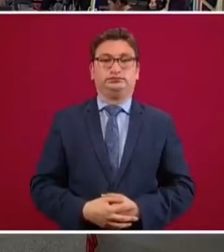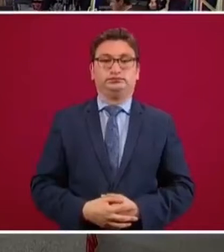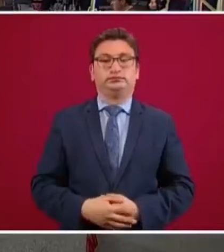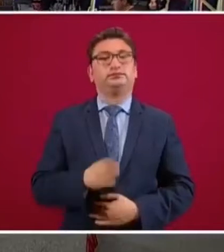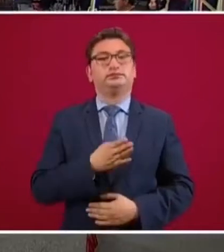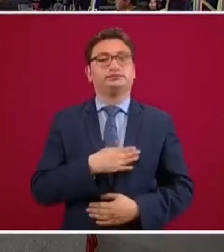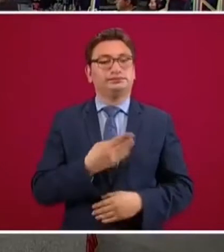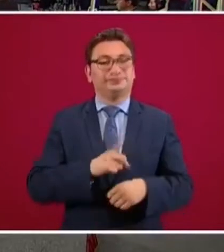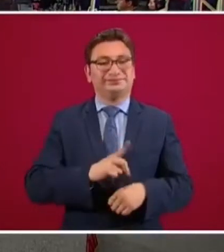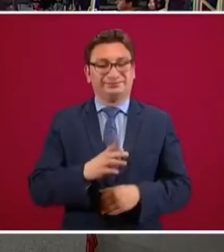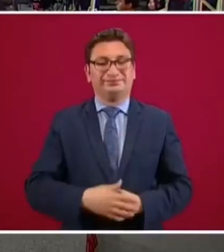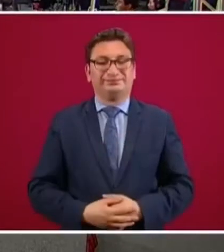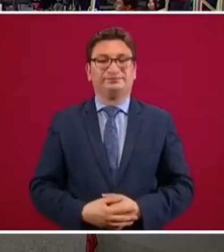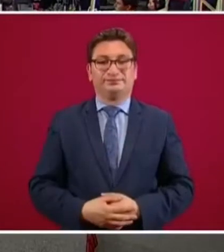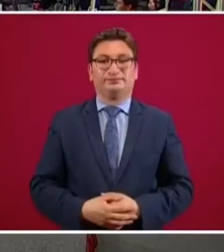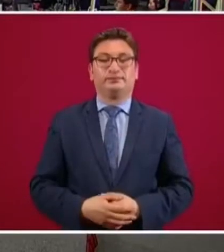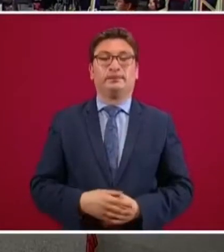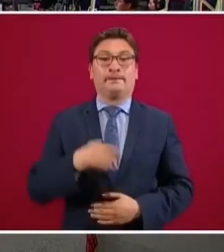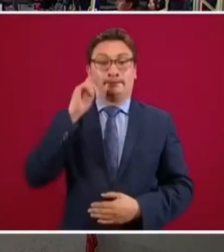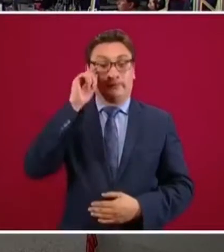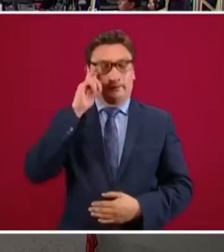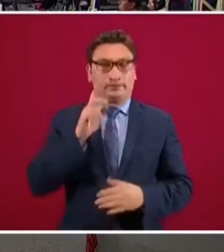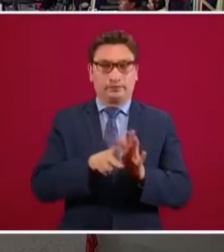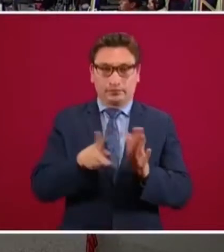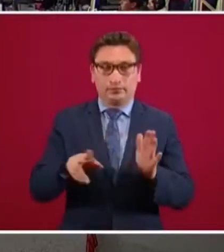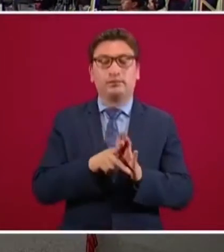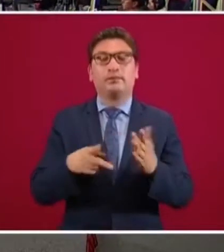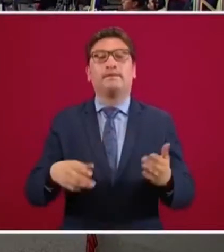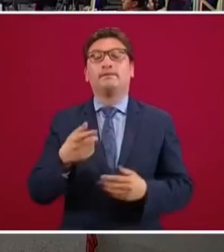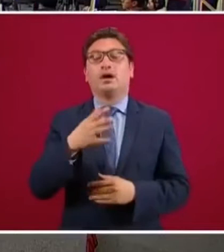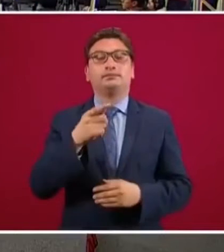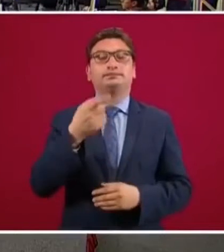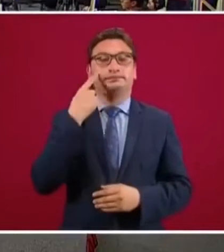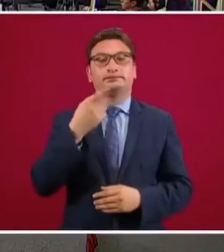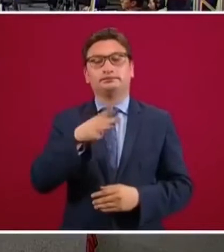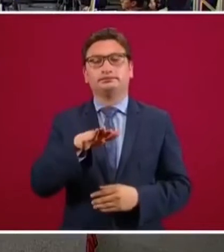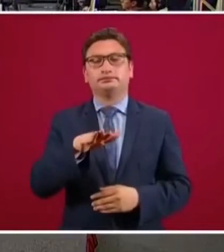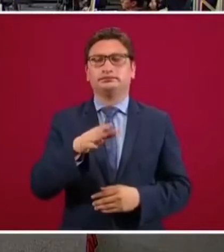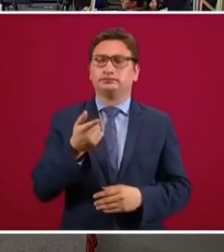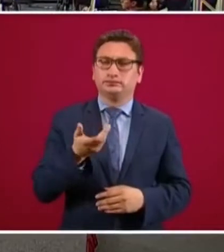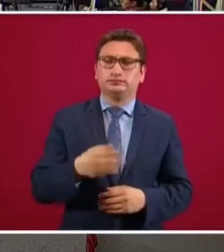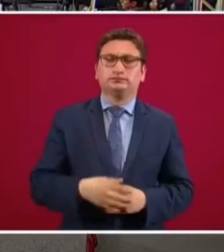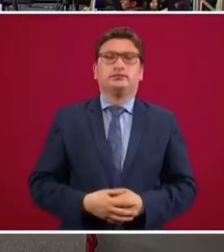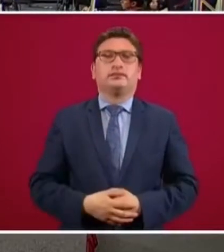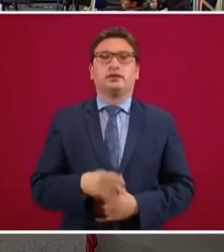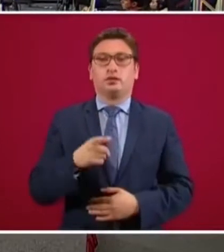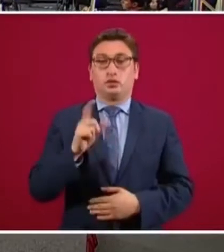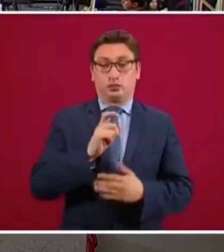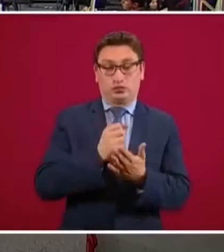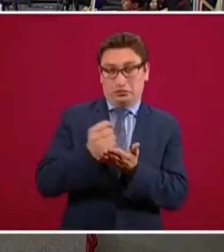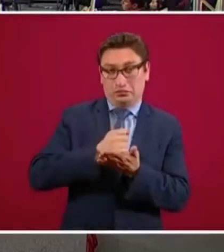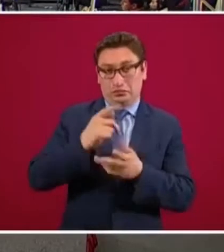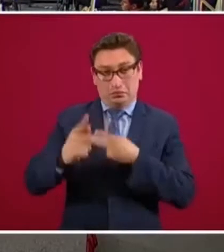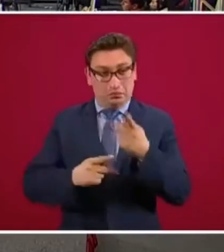Buenos días, Juan Hernández, de El Periódico Báser del Grupo Cantón. En el caso de estos créditos,